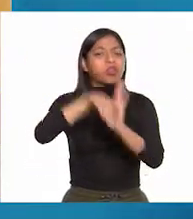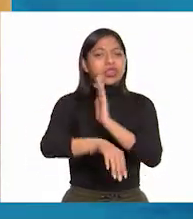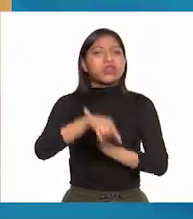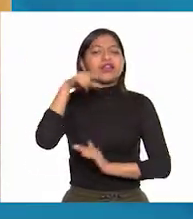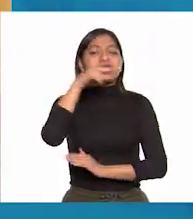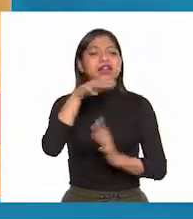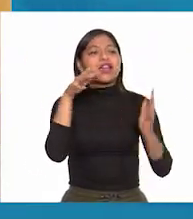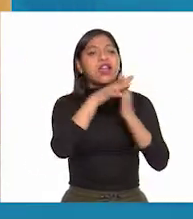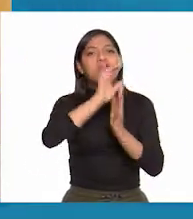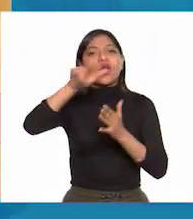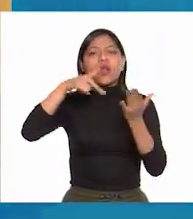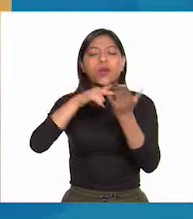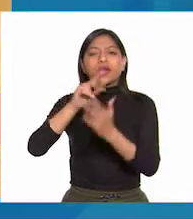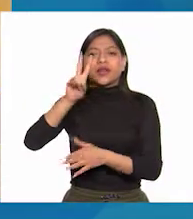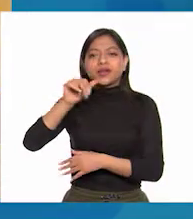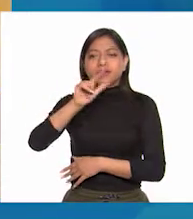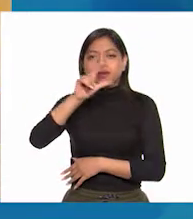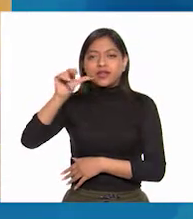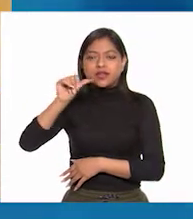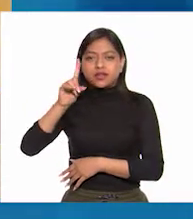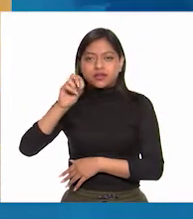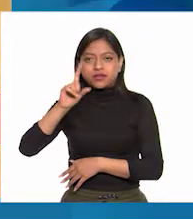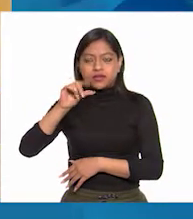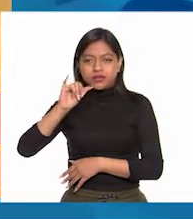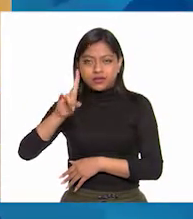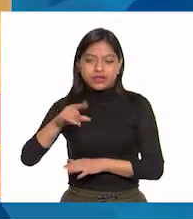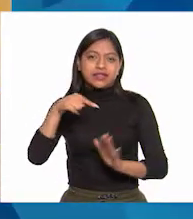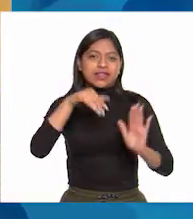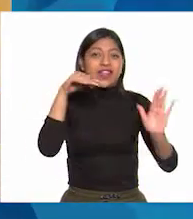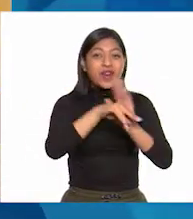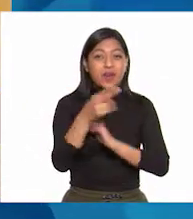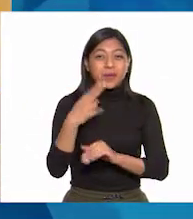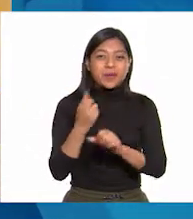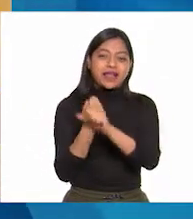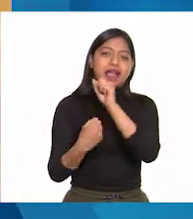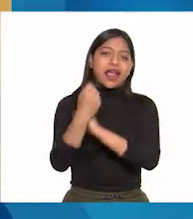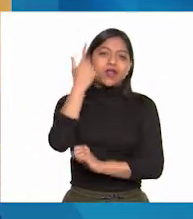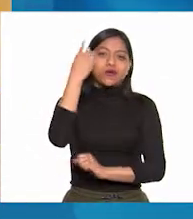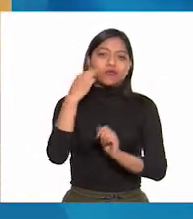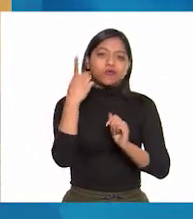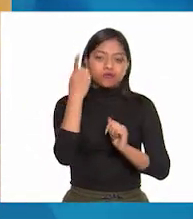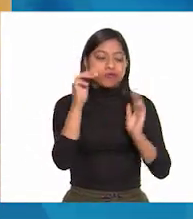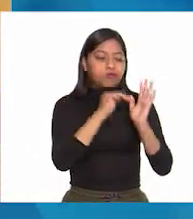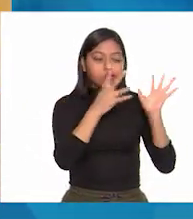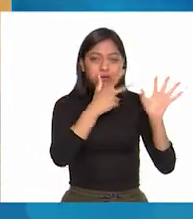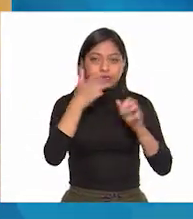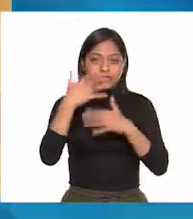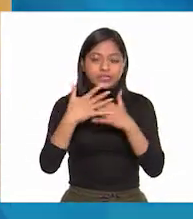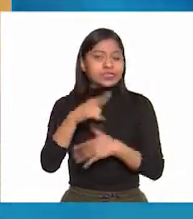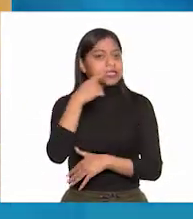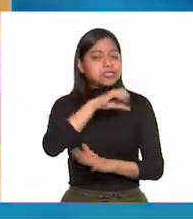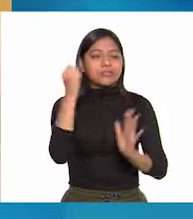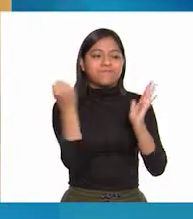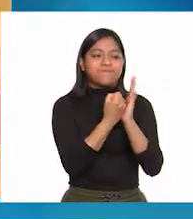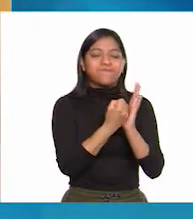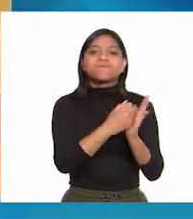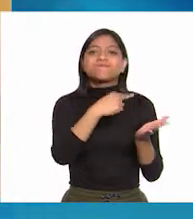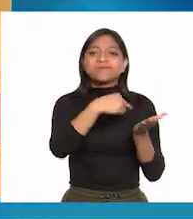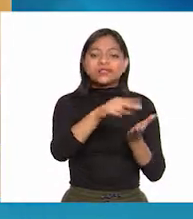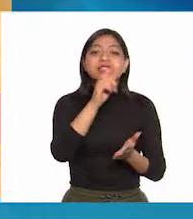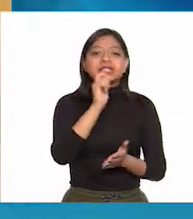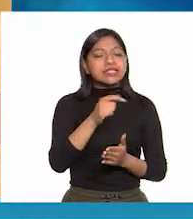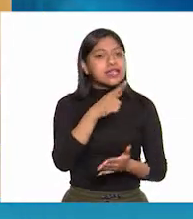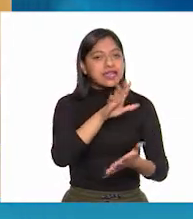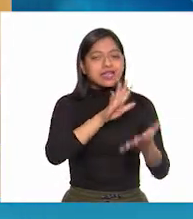Valladolid precipitó su caída. En noviembre de 1815, fue condenado y tras sufrir la